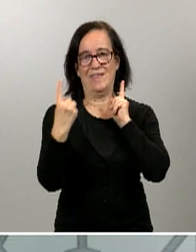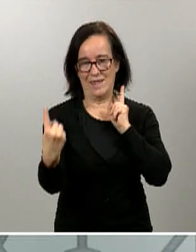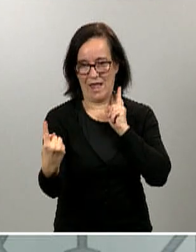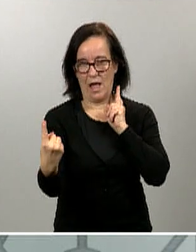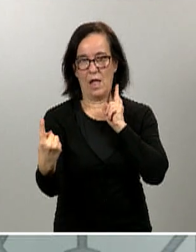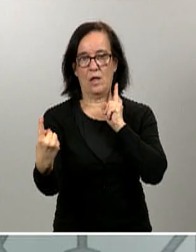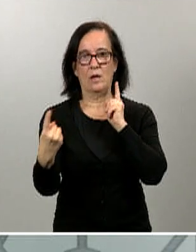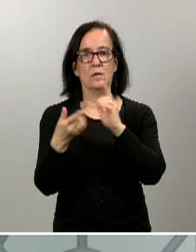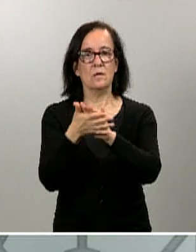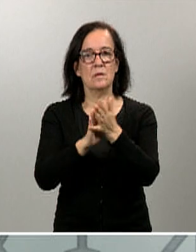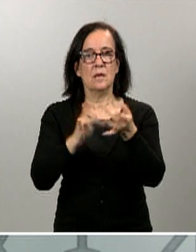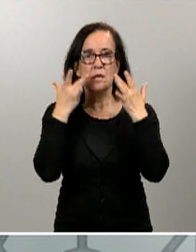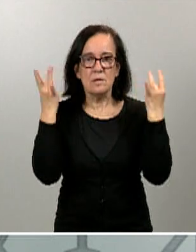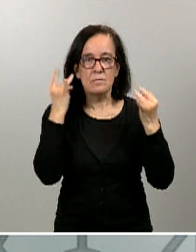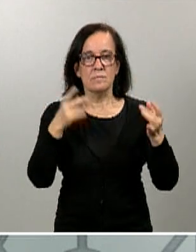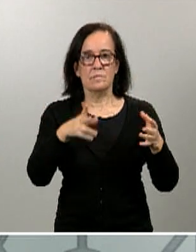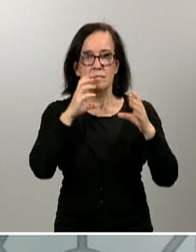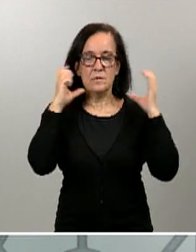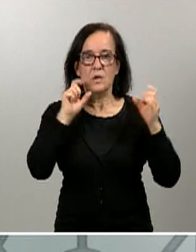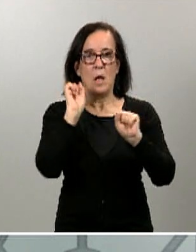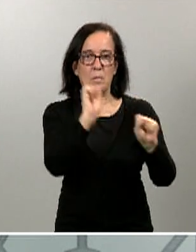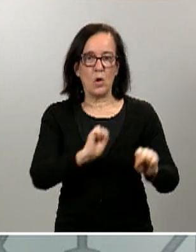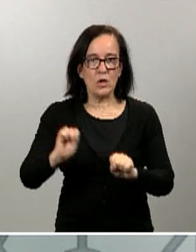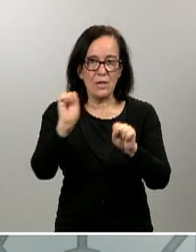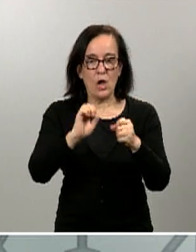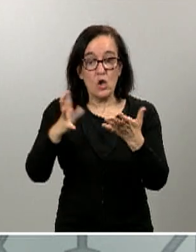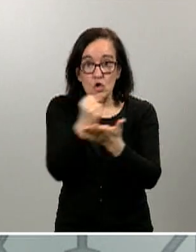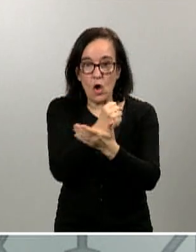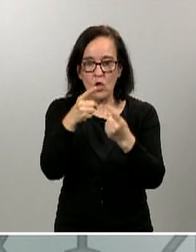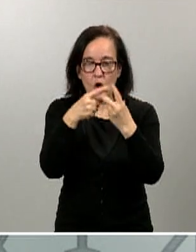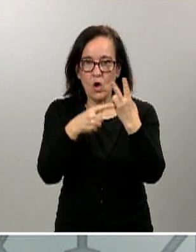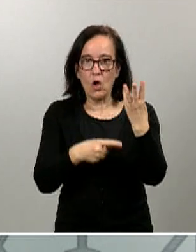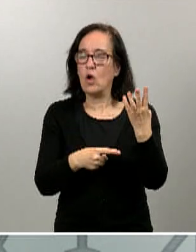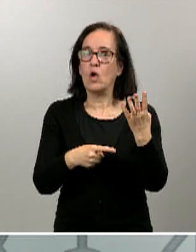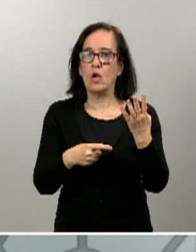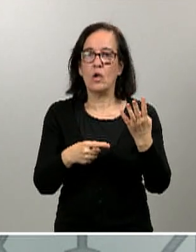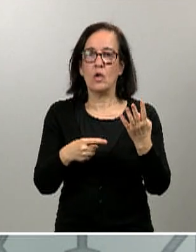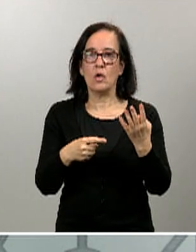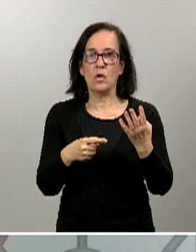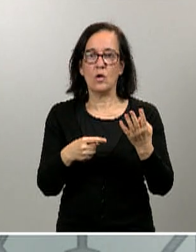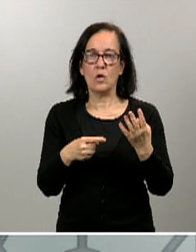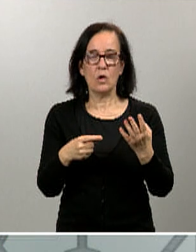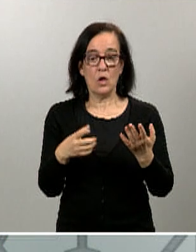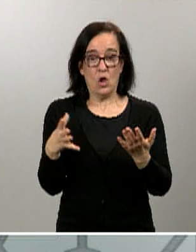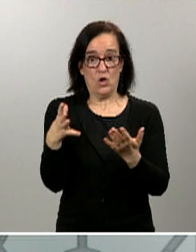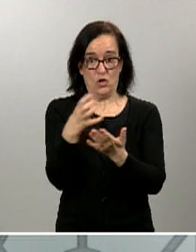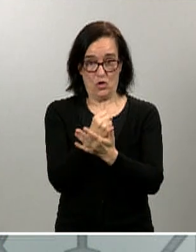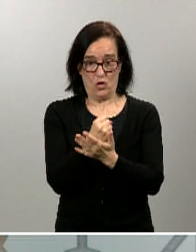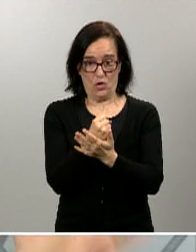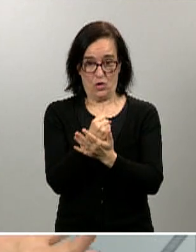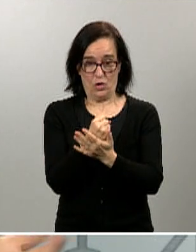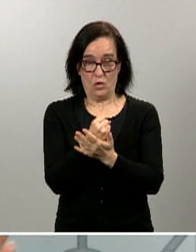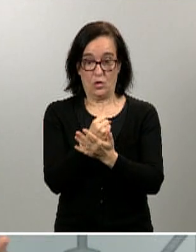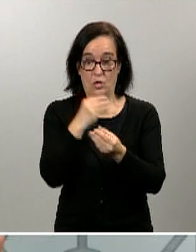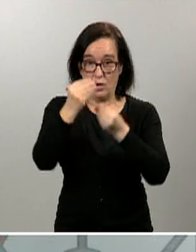respiratoria, de protección, entonces creemos que en todos los modelos que estamos haciendo